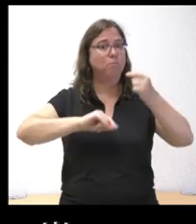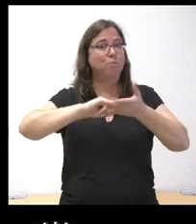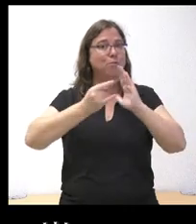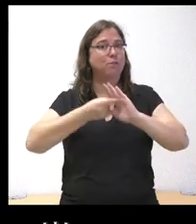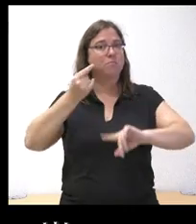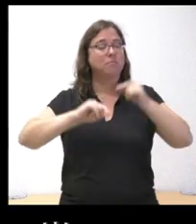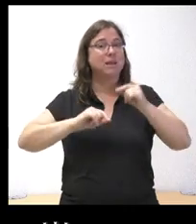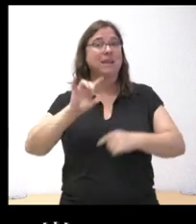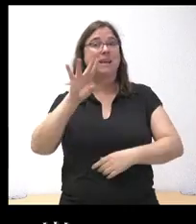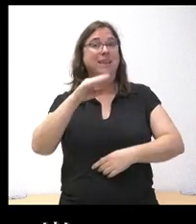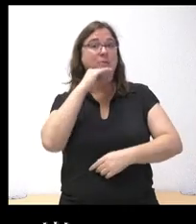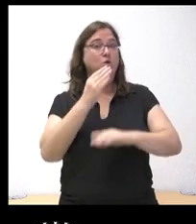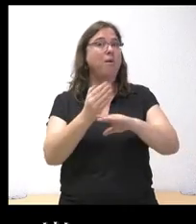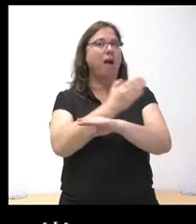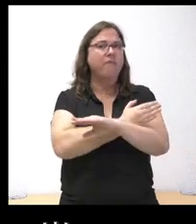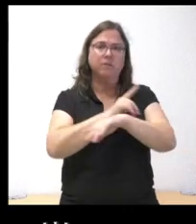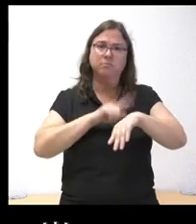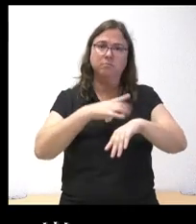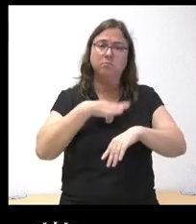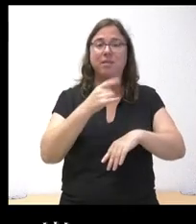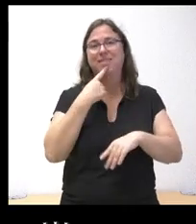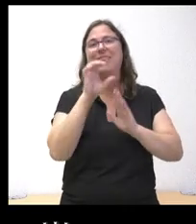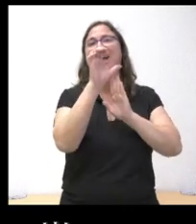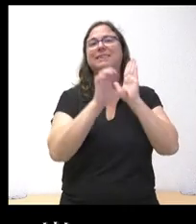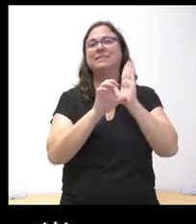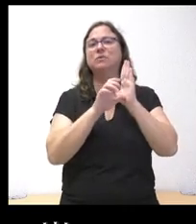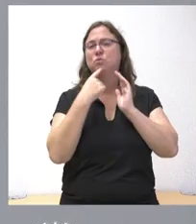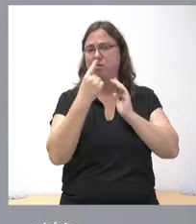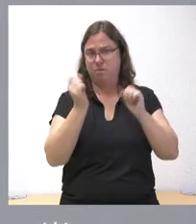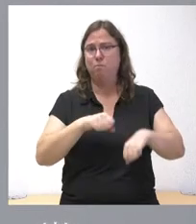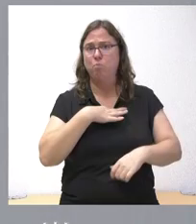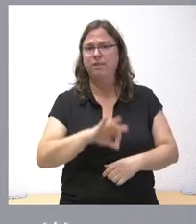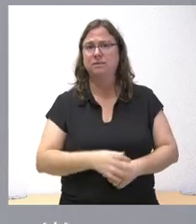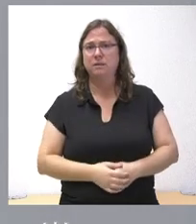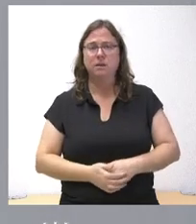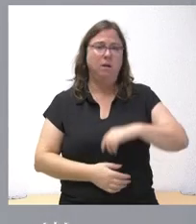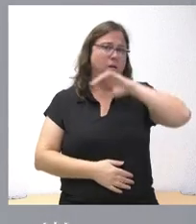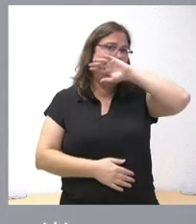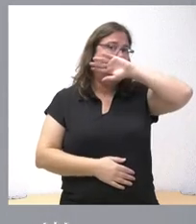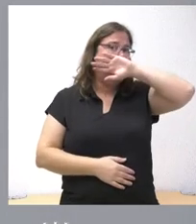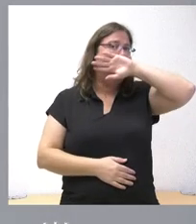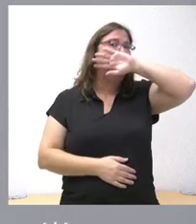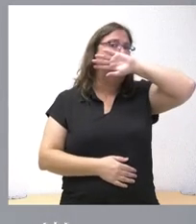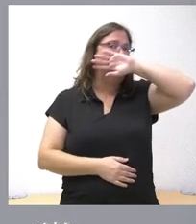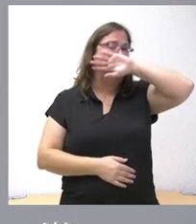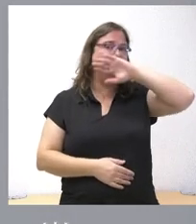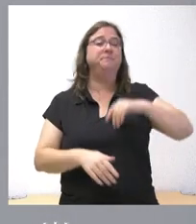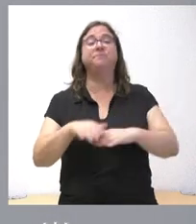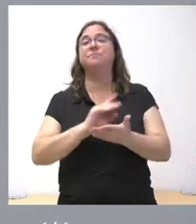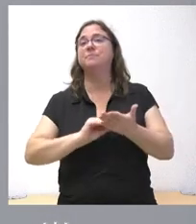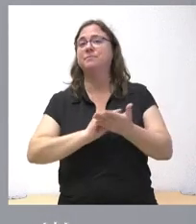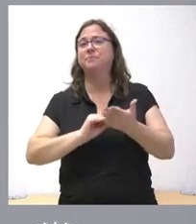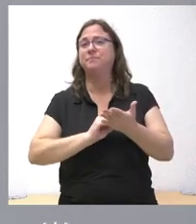presupuestos antes del 15 de octubre, como marca el Estatuto de Autonomía. Pues con esta información prácticamente